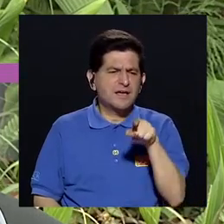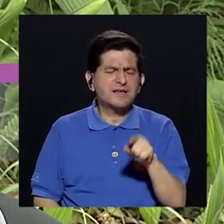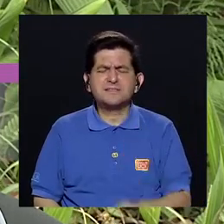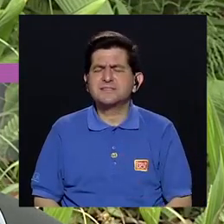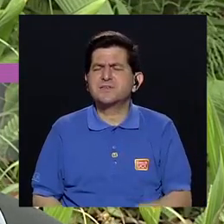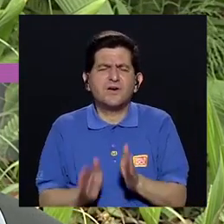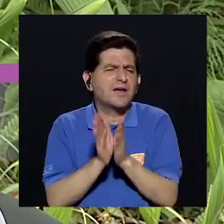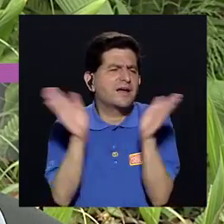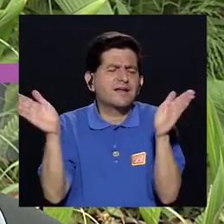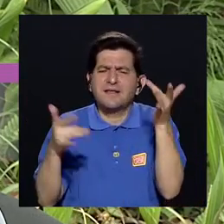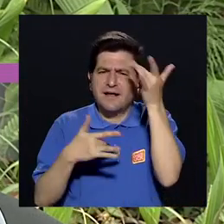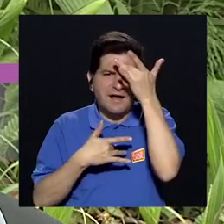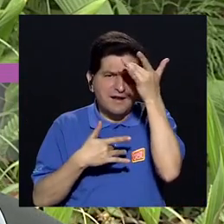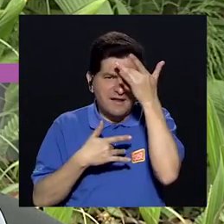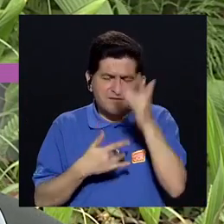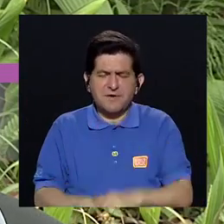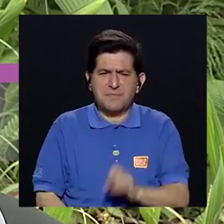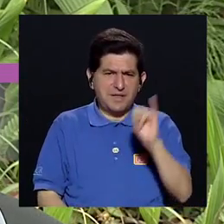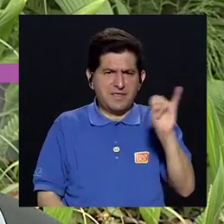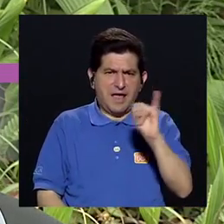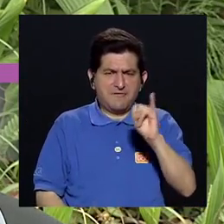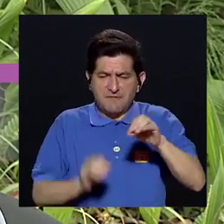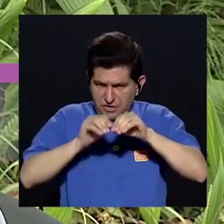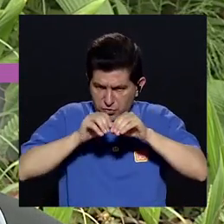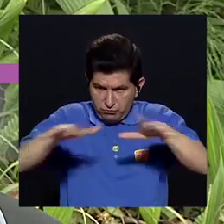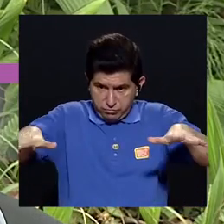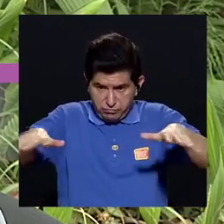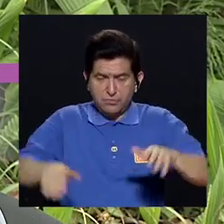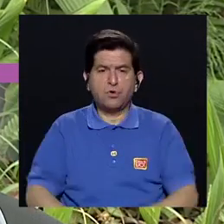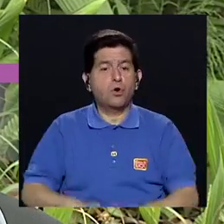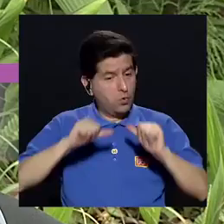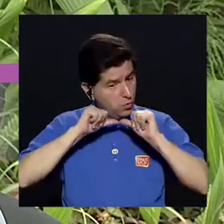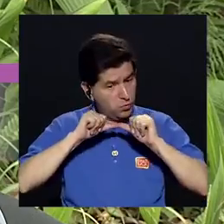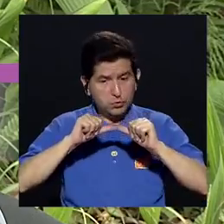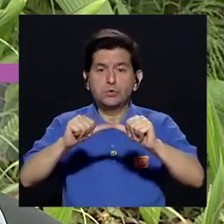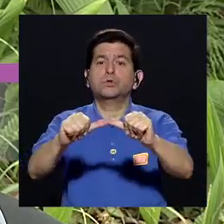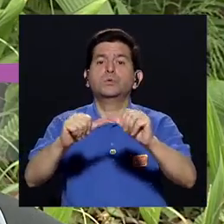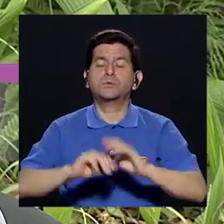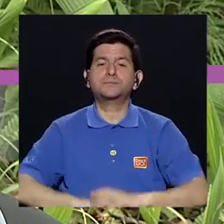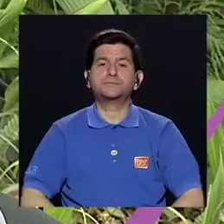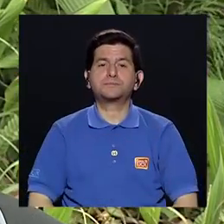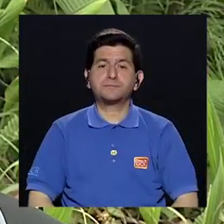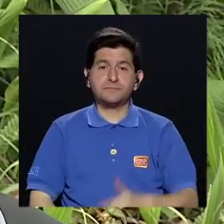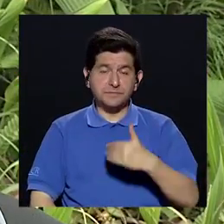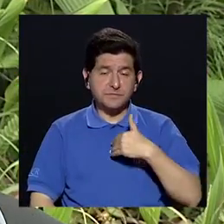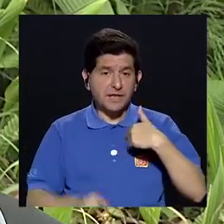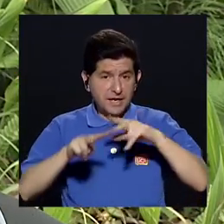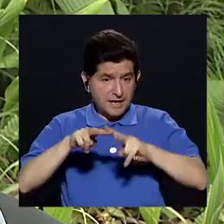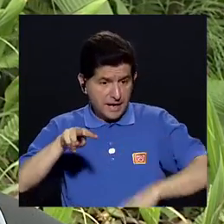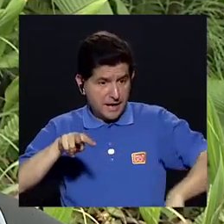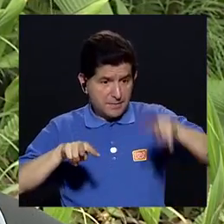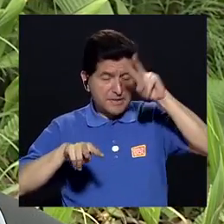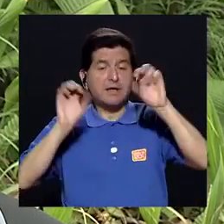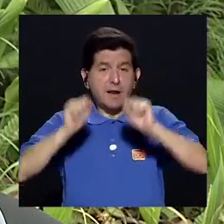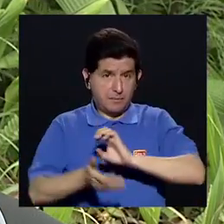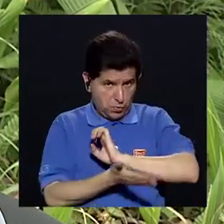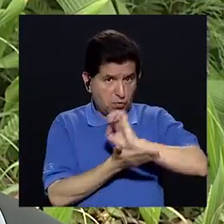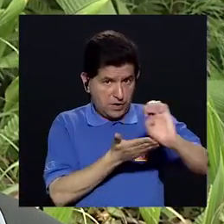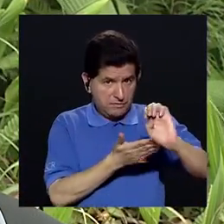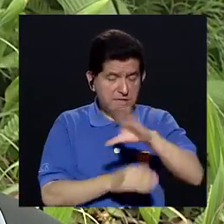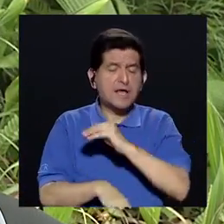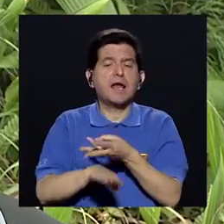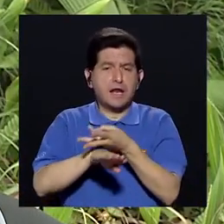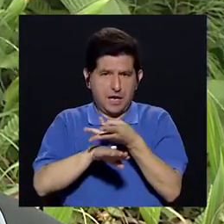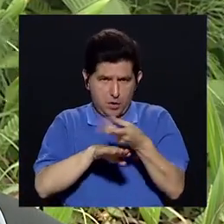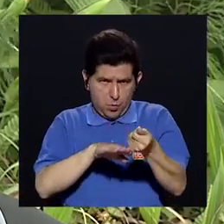es una enfermedad infectocontagiosa crónica Que tiene la ventaja de ser prevenible y